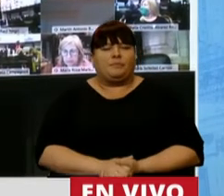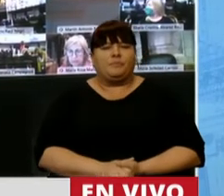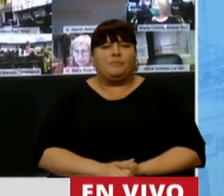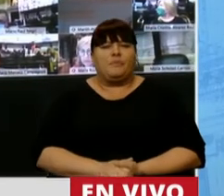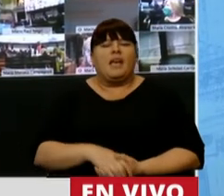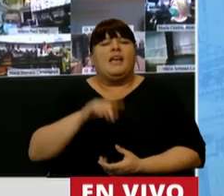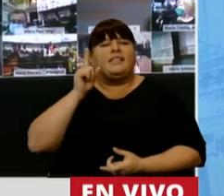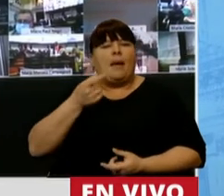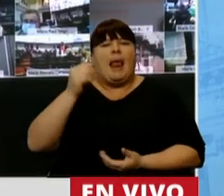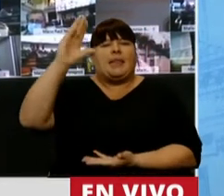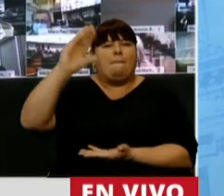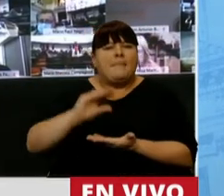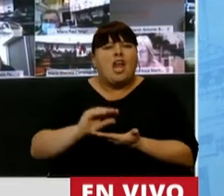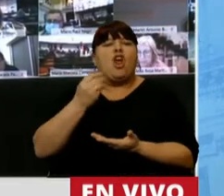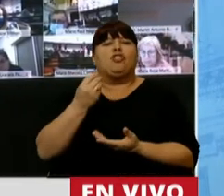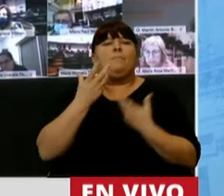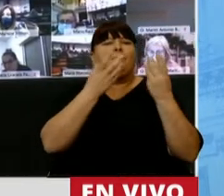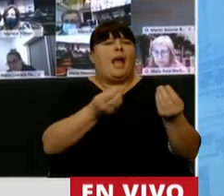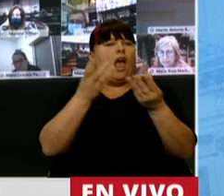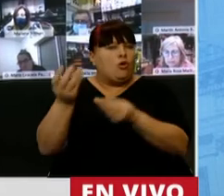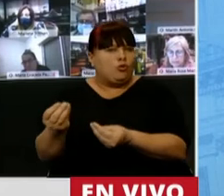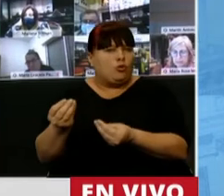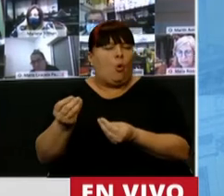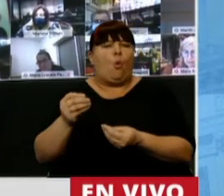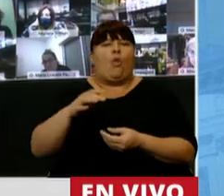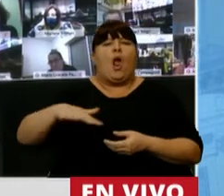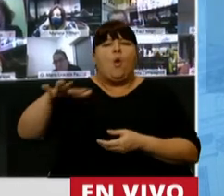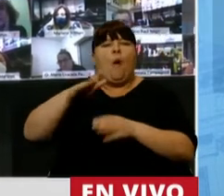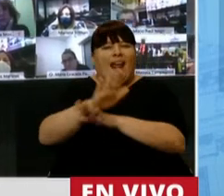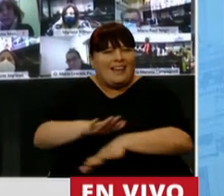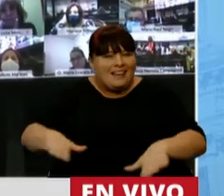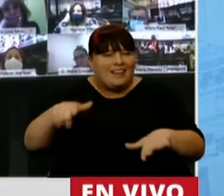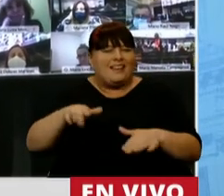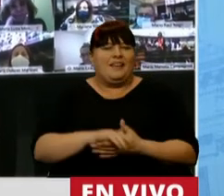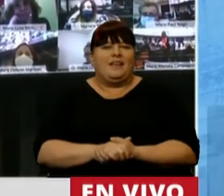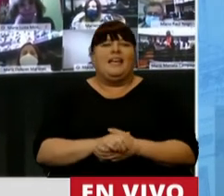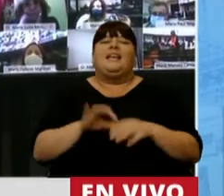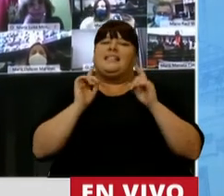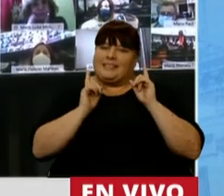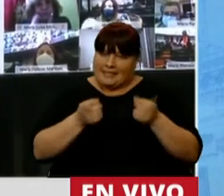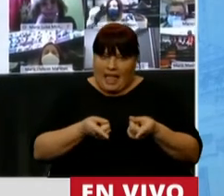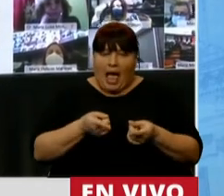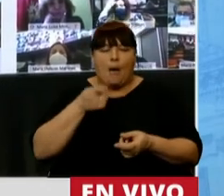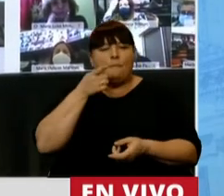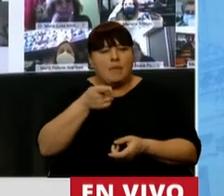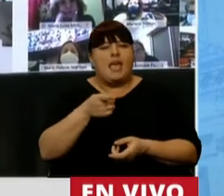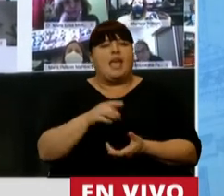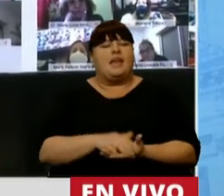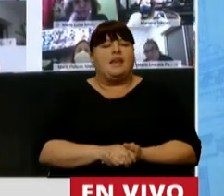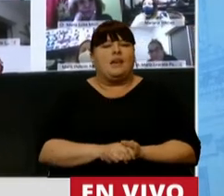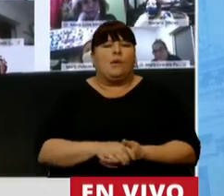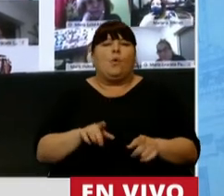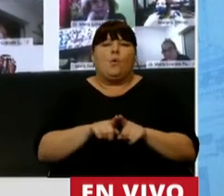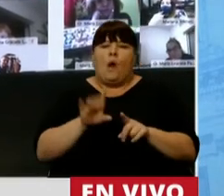También hay desfinanciamiento en los programas de asistencia a los espacios de primera infancia. Esto también va a ser muy